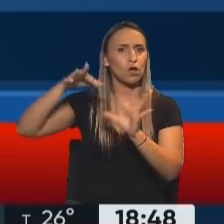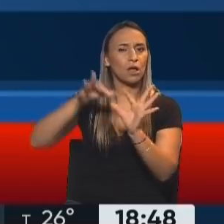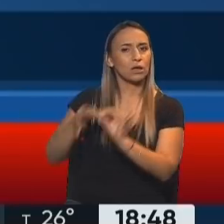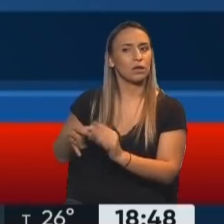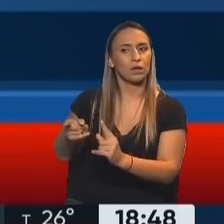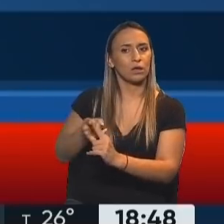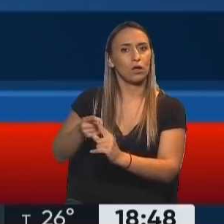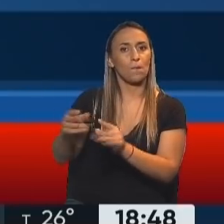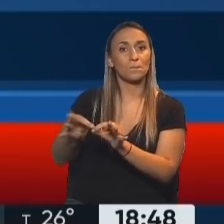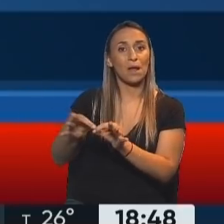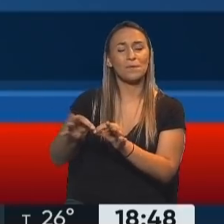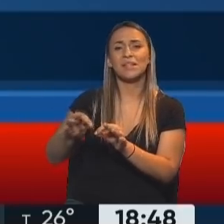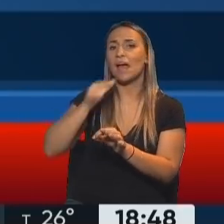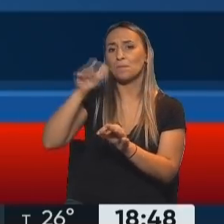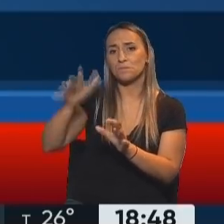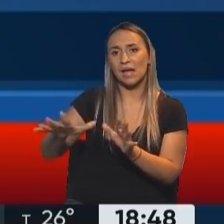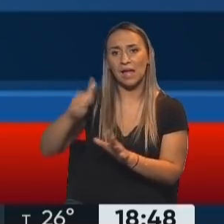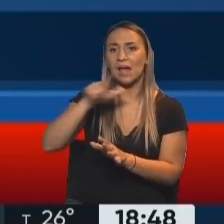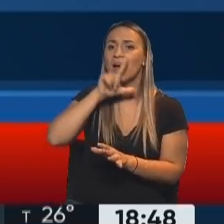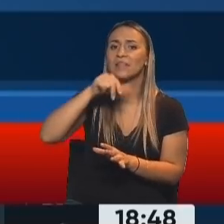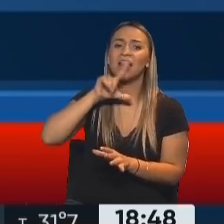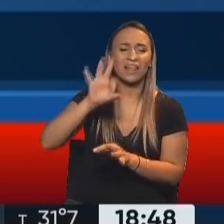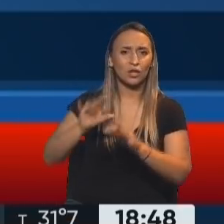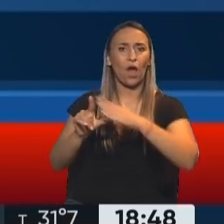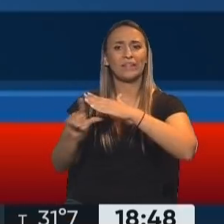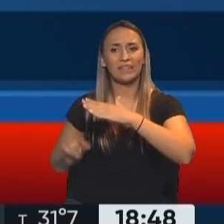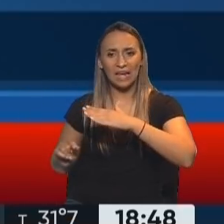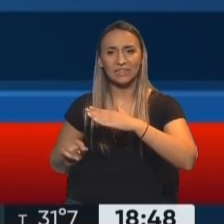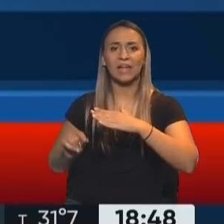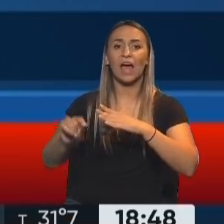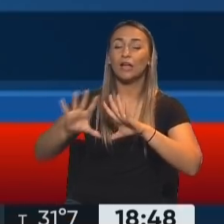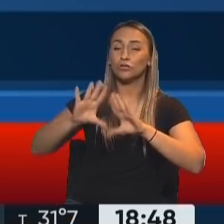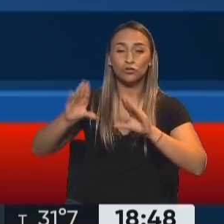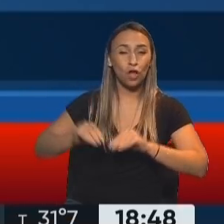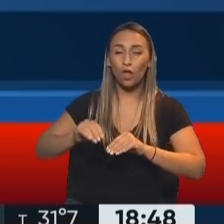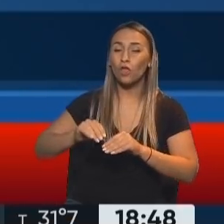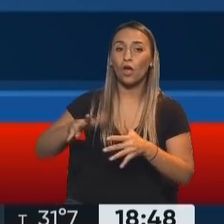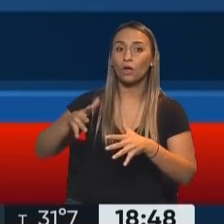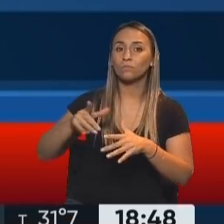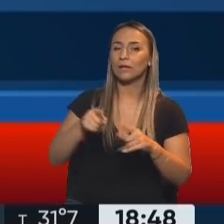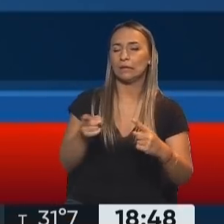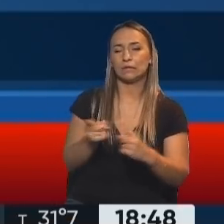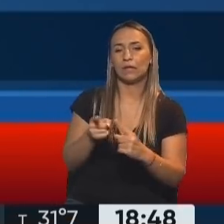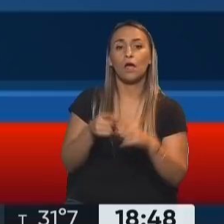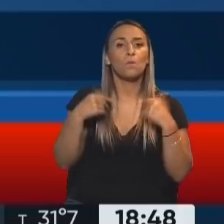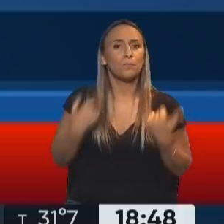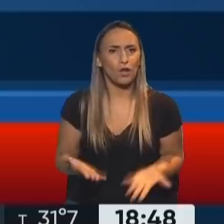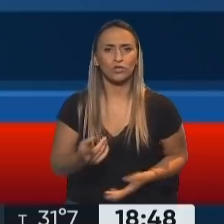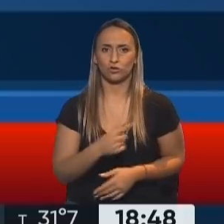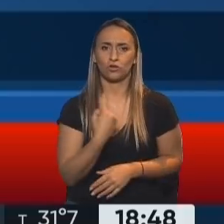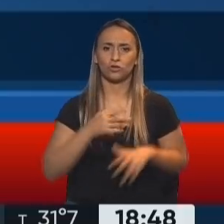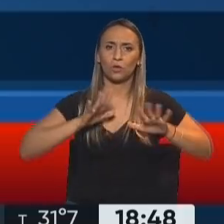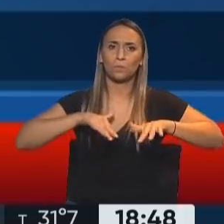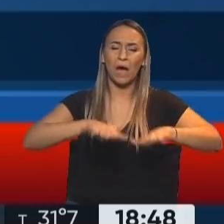Malvinas, el Atlántico Sur, la Antártida y los pasos ríos oceánicos. Por eso las marchas que estamos haciendo